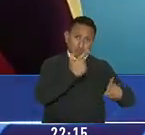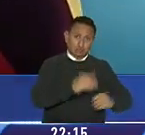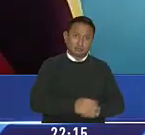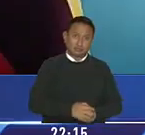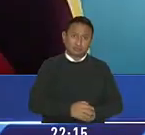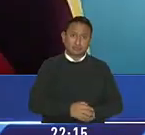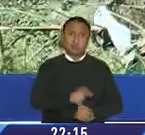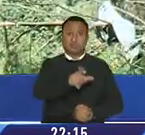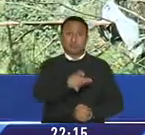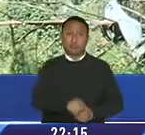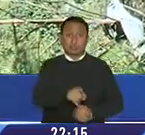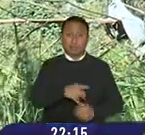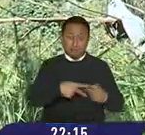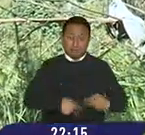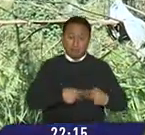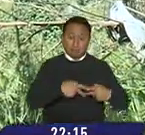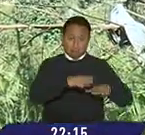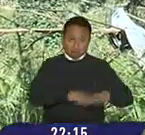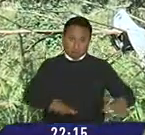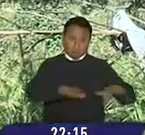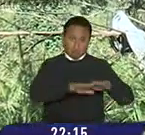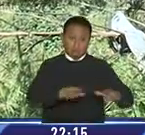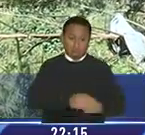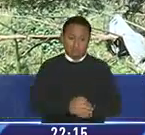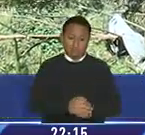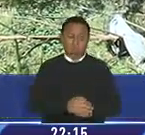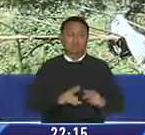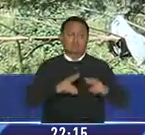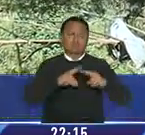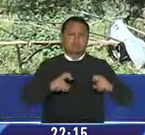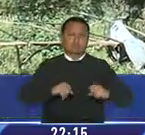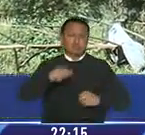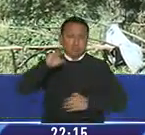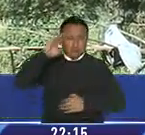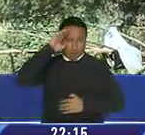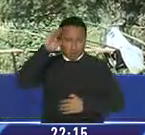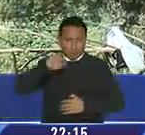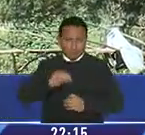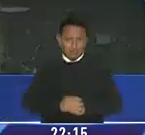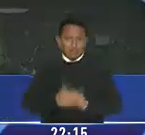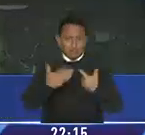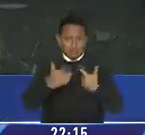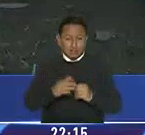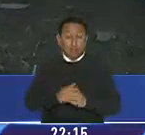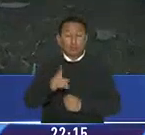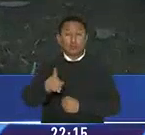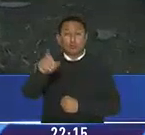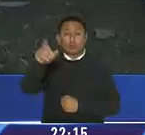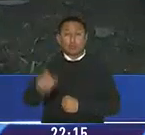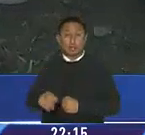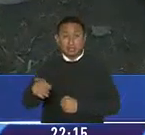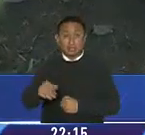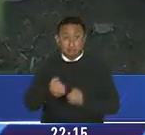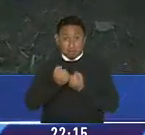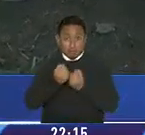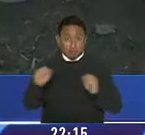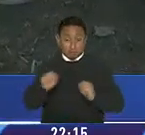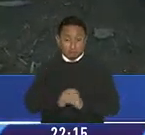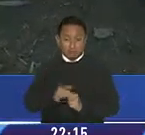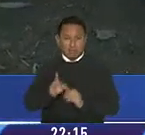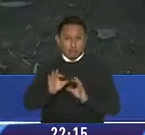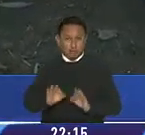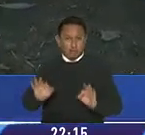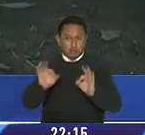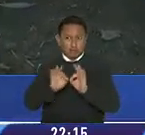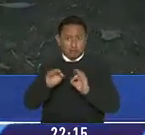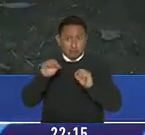Es gente indigente. En medio de las investigaciones, los agentes policiales habrían localizado a un sobreviviente, quien sería clave en el